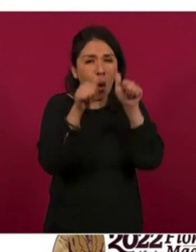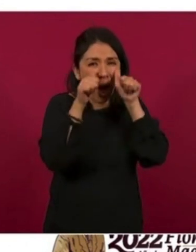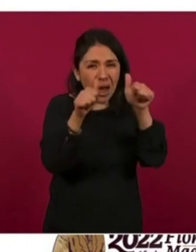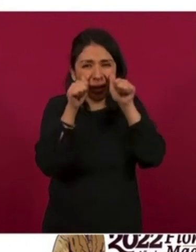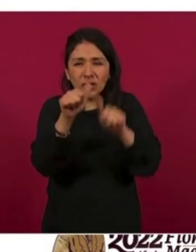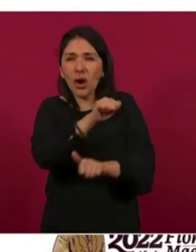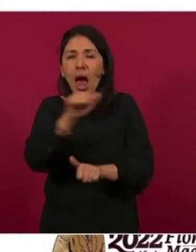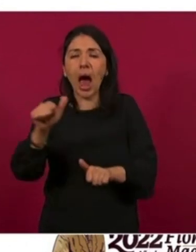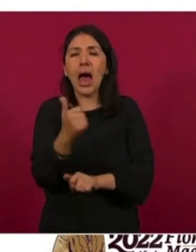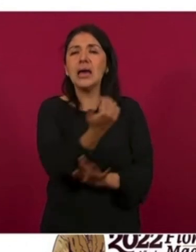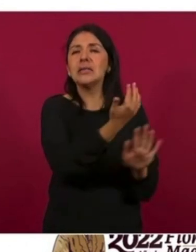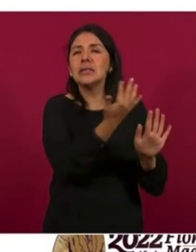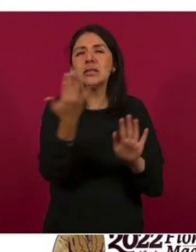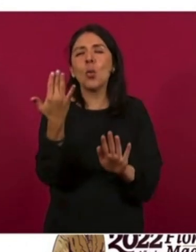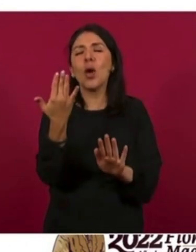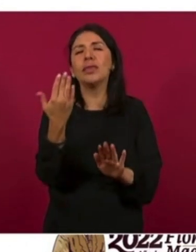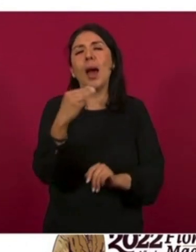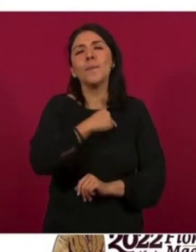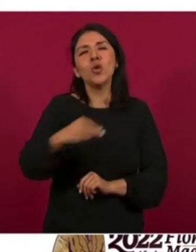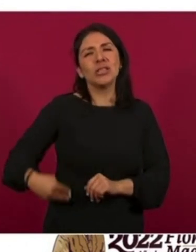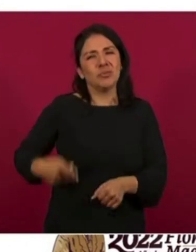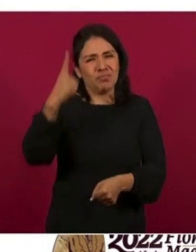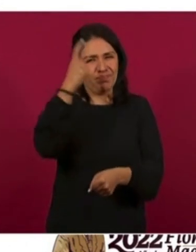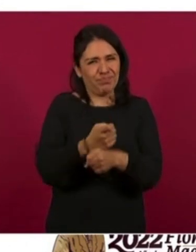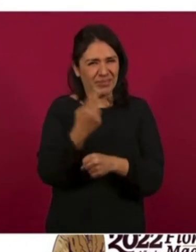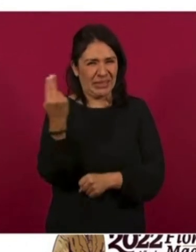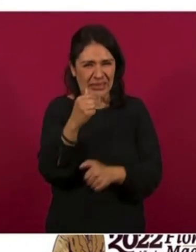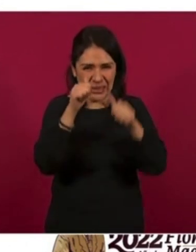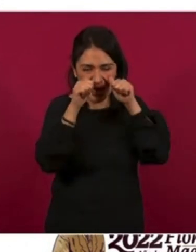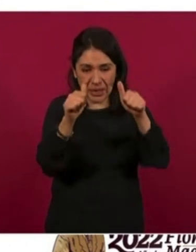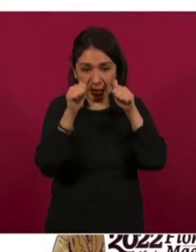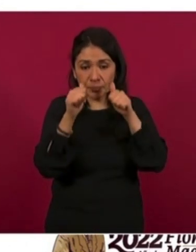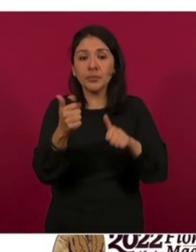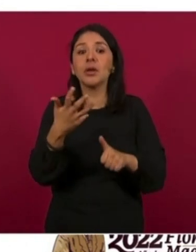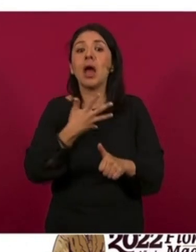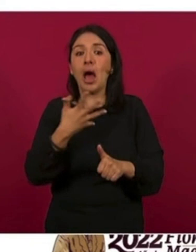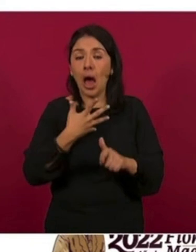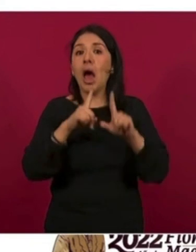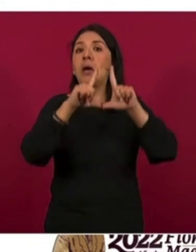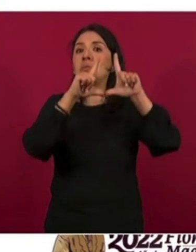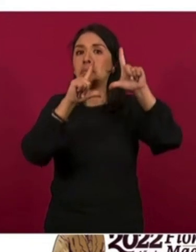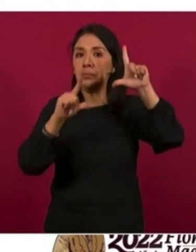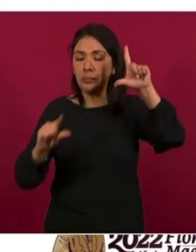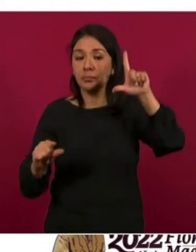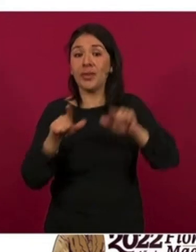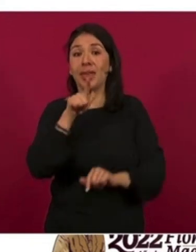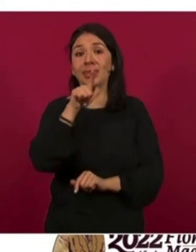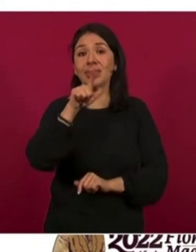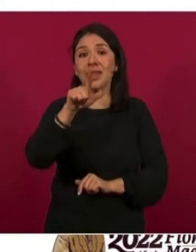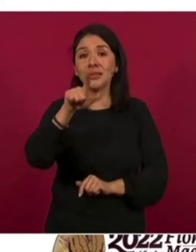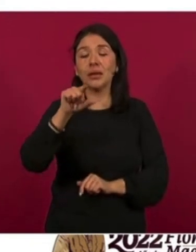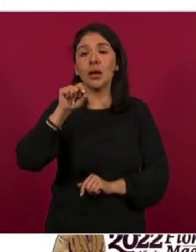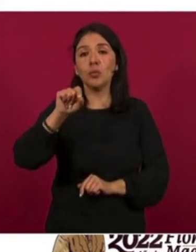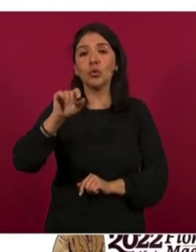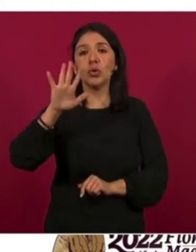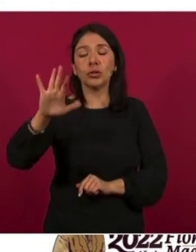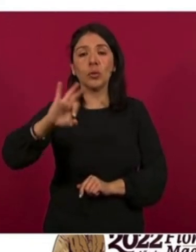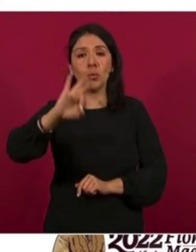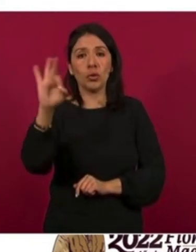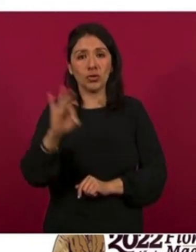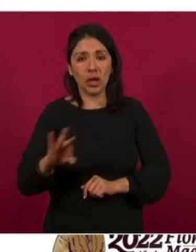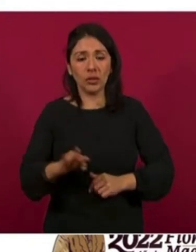municipios prioritarios hubo una disminución de 17.5